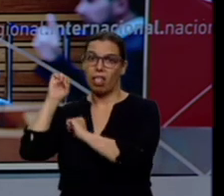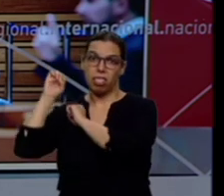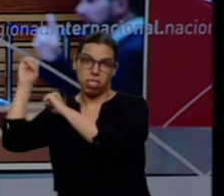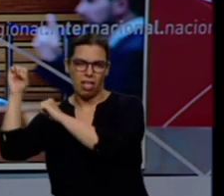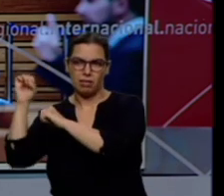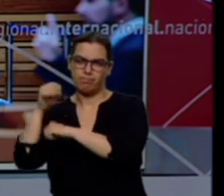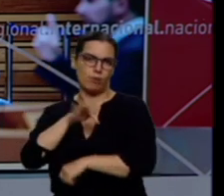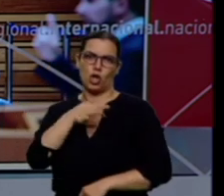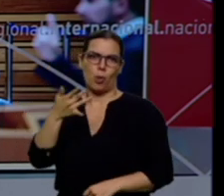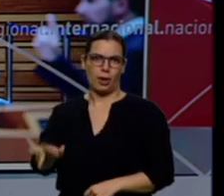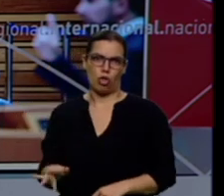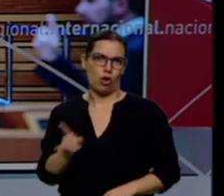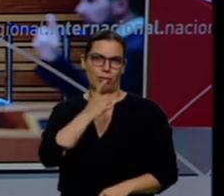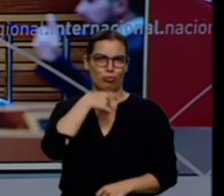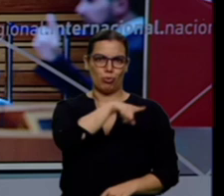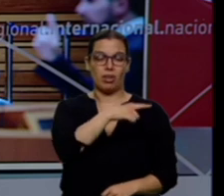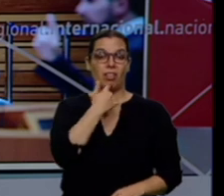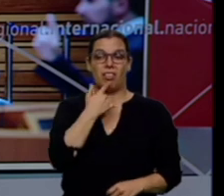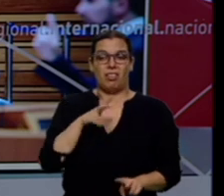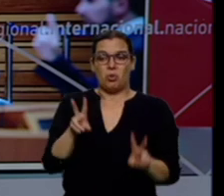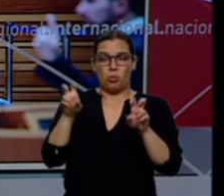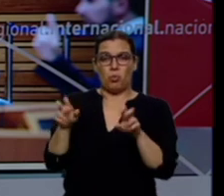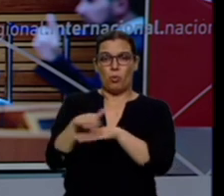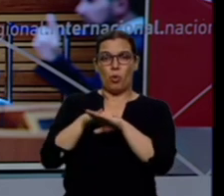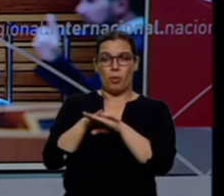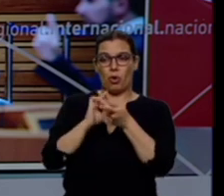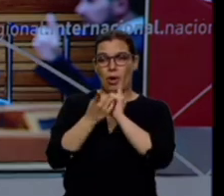gobierno no traerá cambios ni nada bueno a Castilla y León.